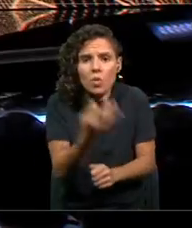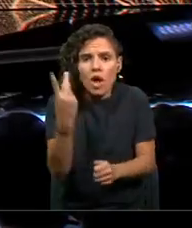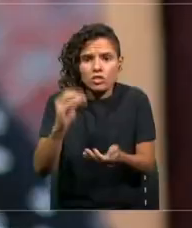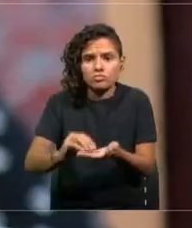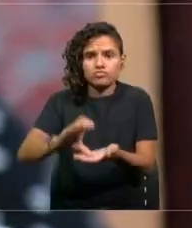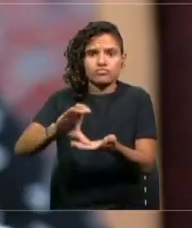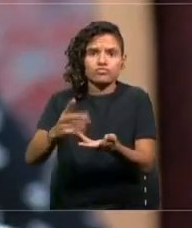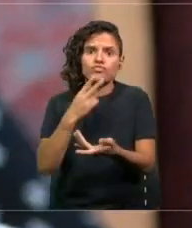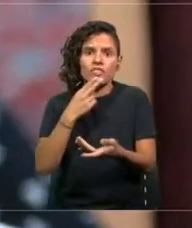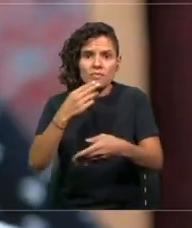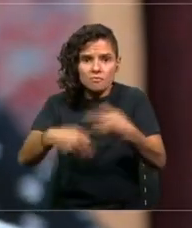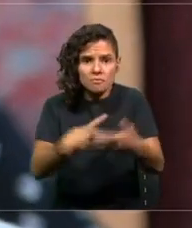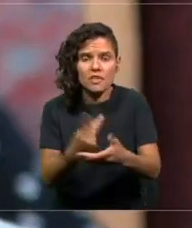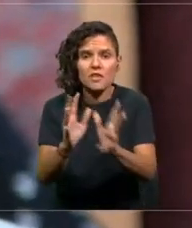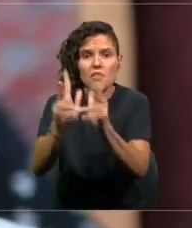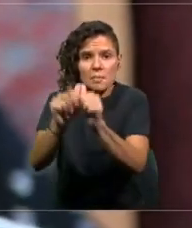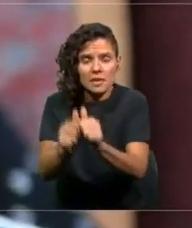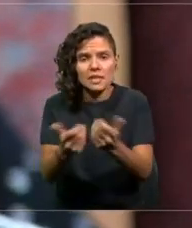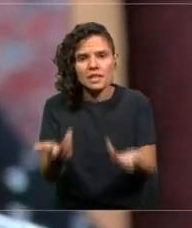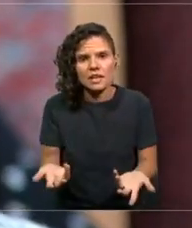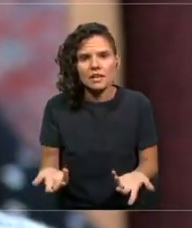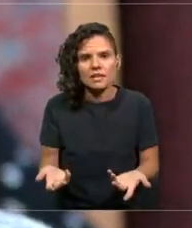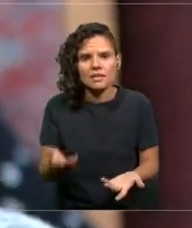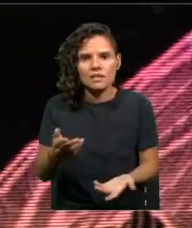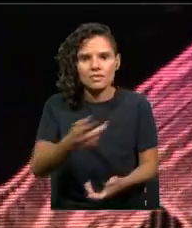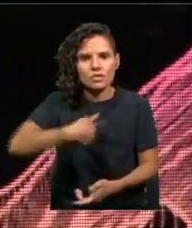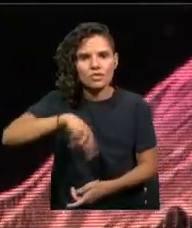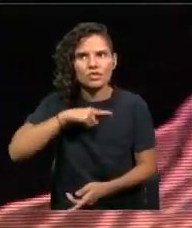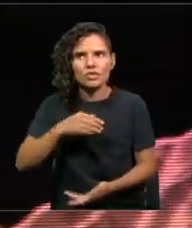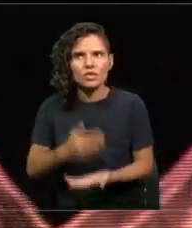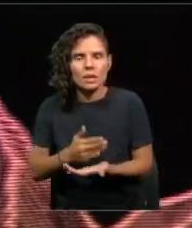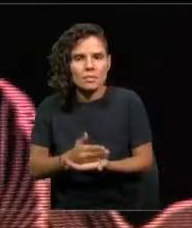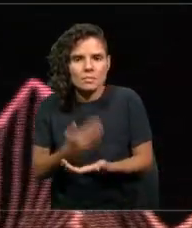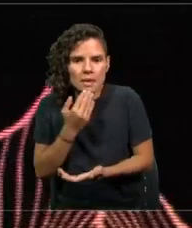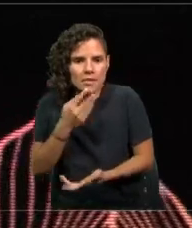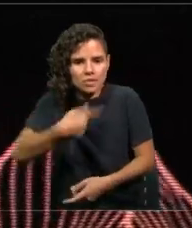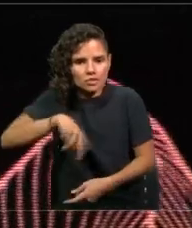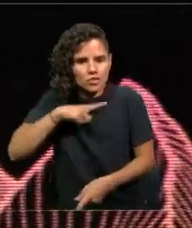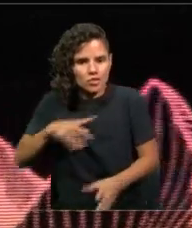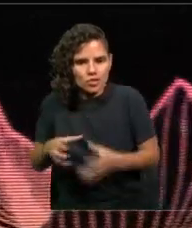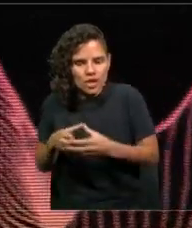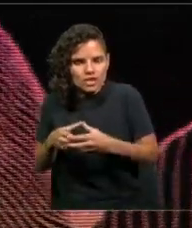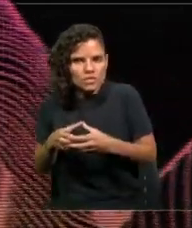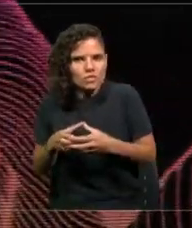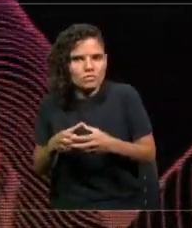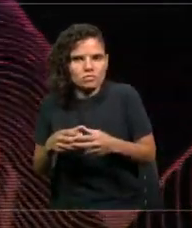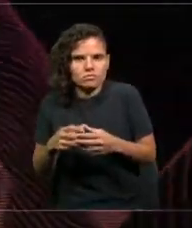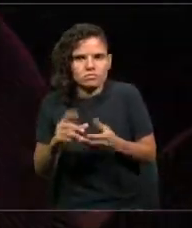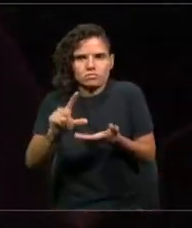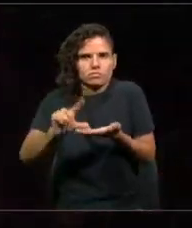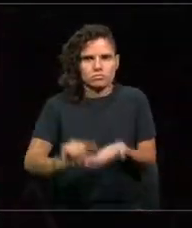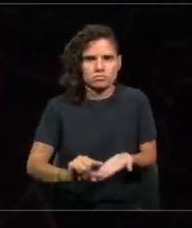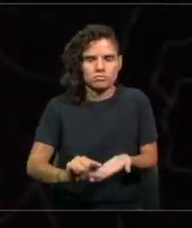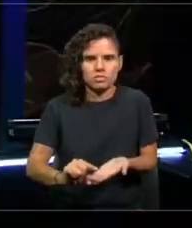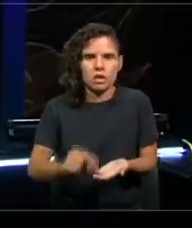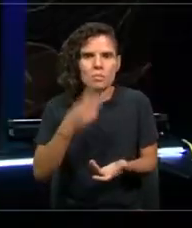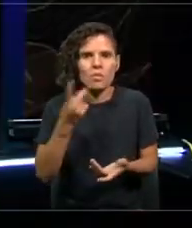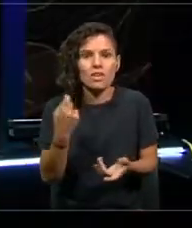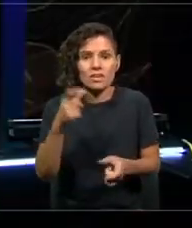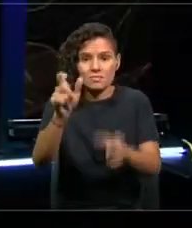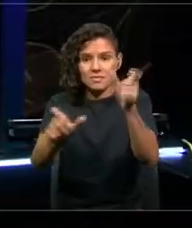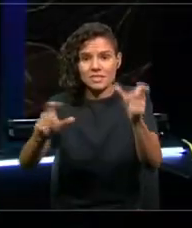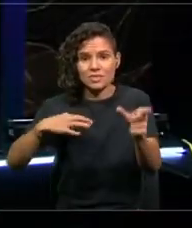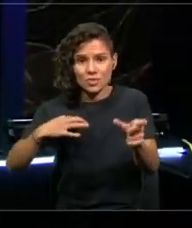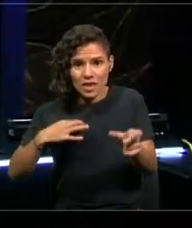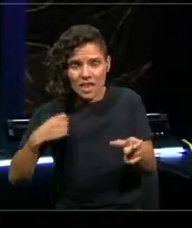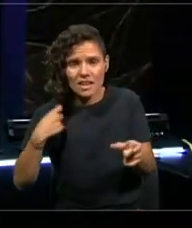puede vivir? Hasta nosotros como organización nos quedamos cortos. La ciudadanía en promedio nos